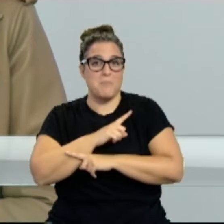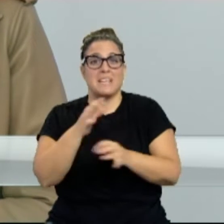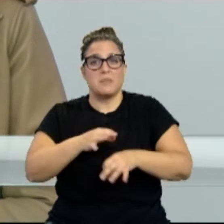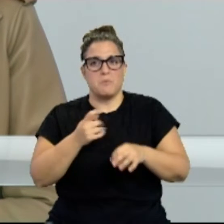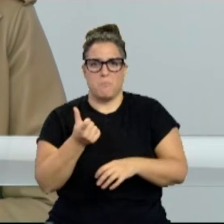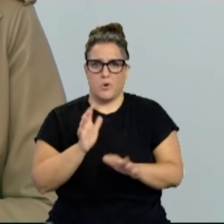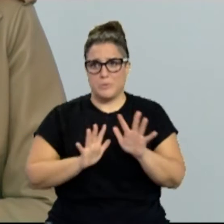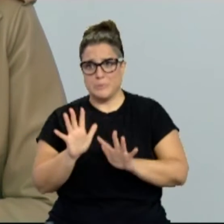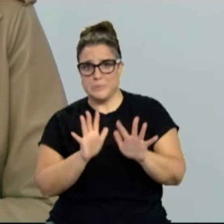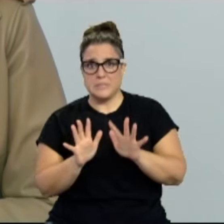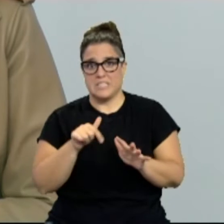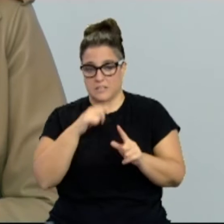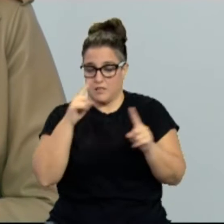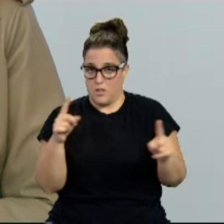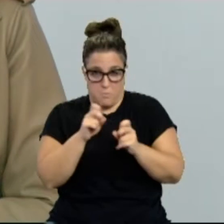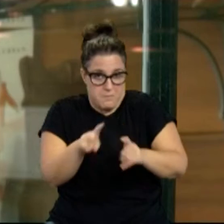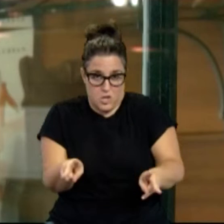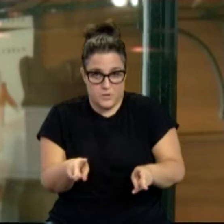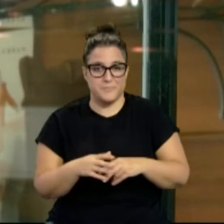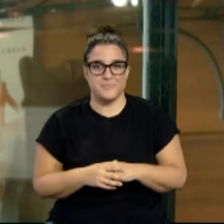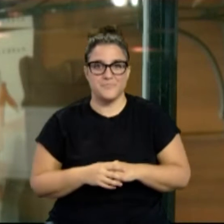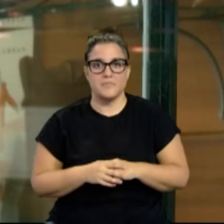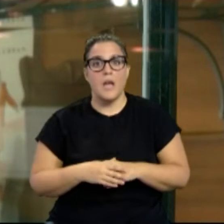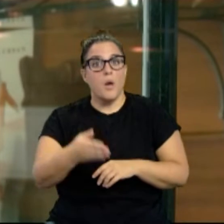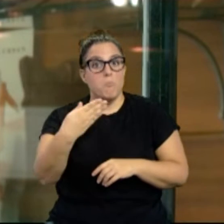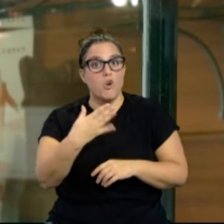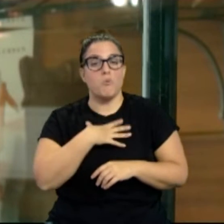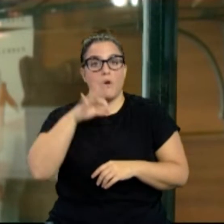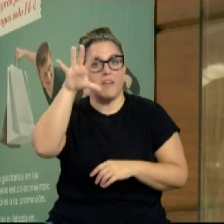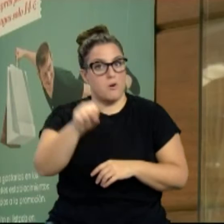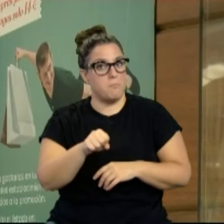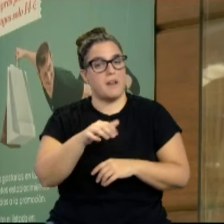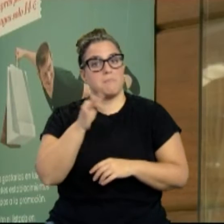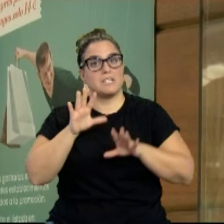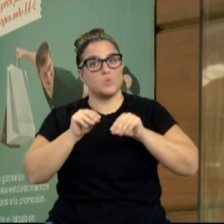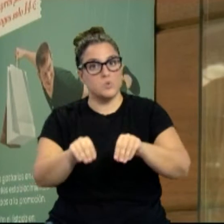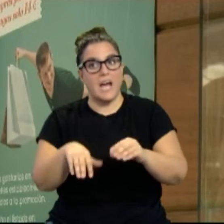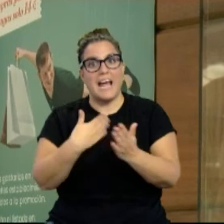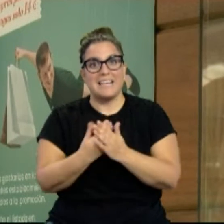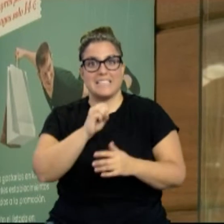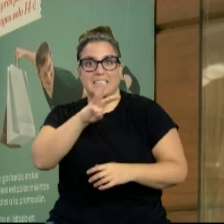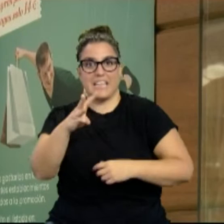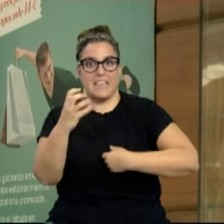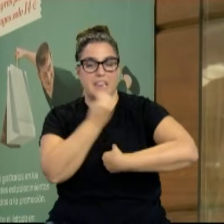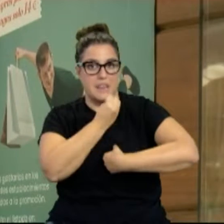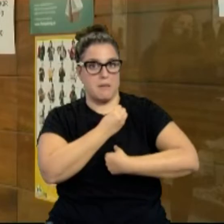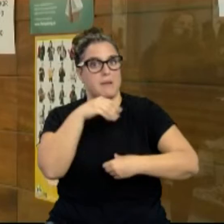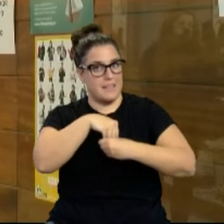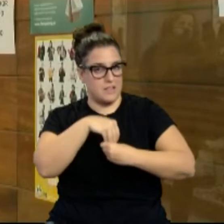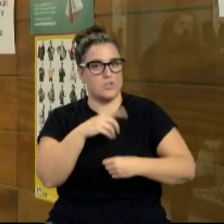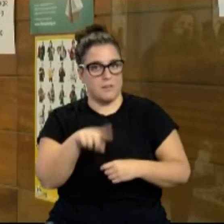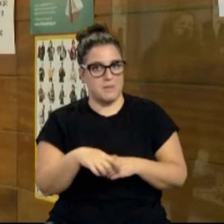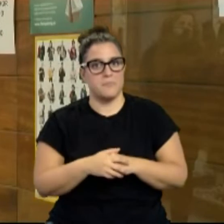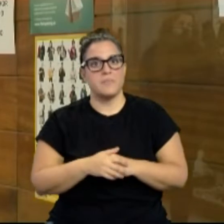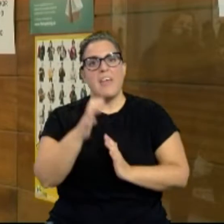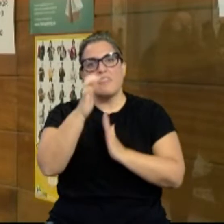complicado y este año más todavía. Los bonos se podrán comprar y utilizar hasta el 13 de diciembre incluido. El descuento se mantiene en